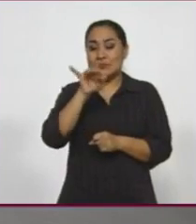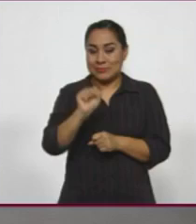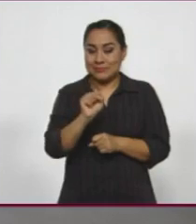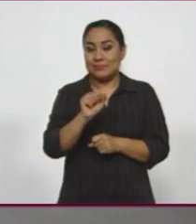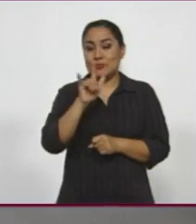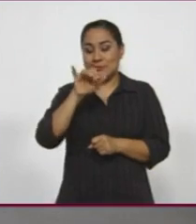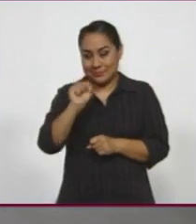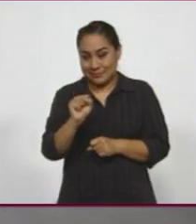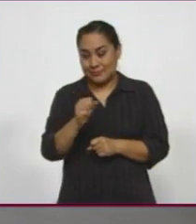y Luis Virgilio. Buenas tardes.